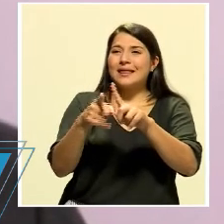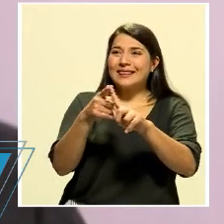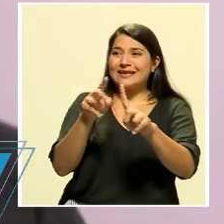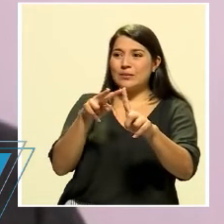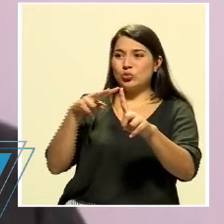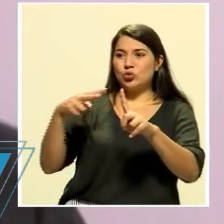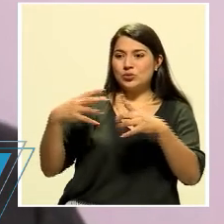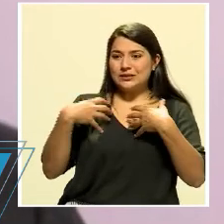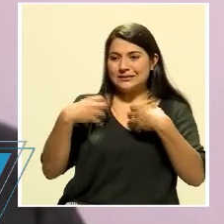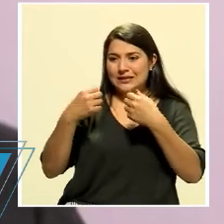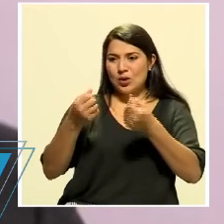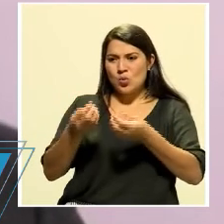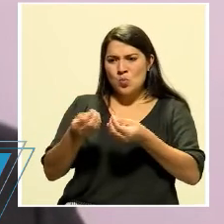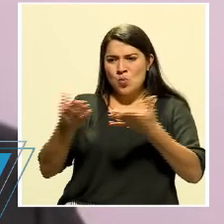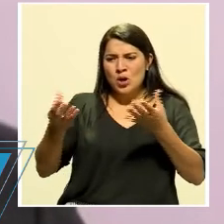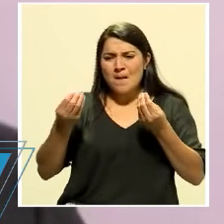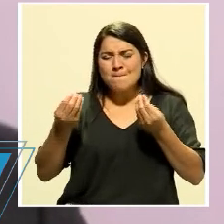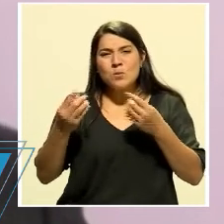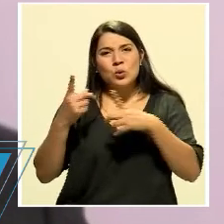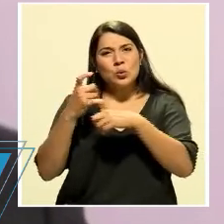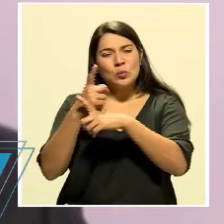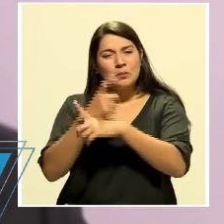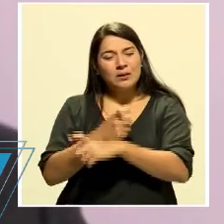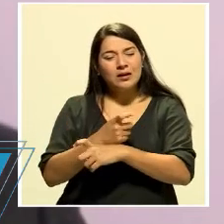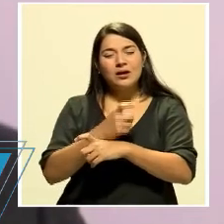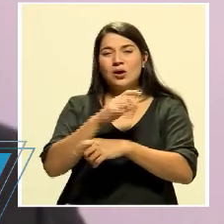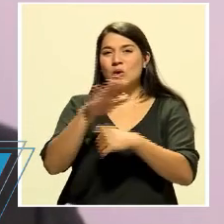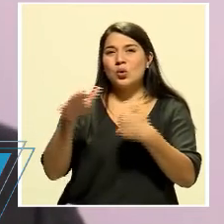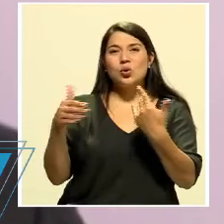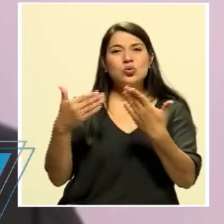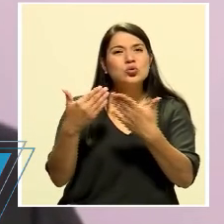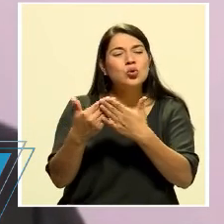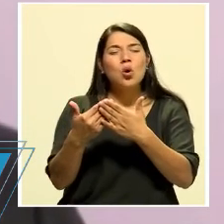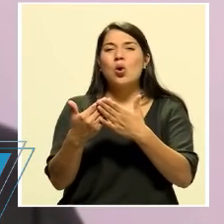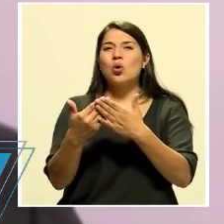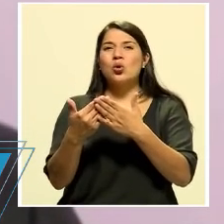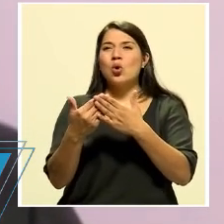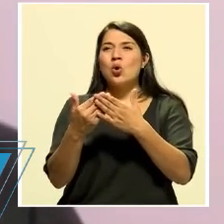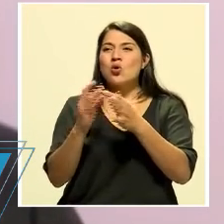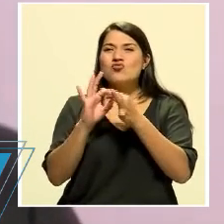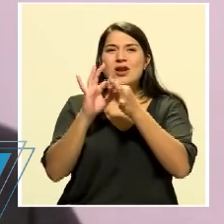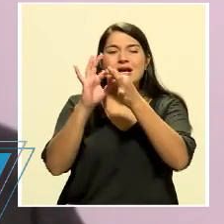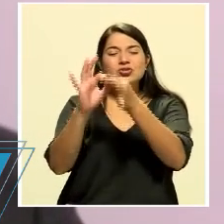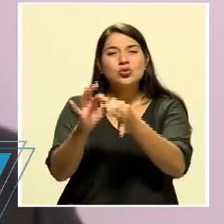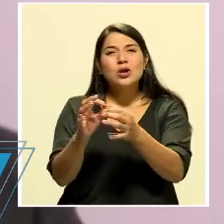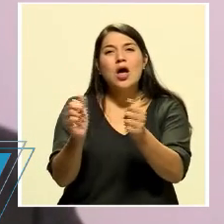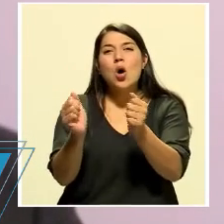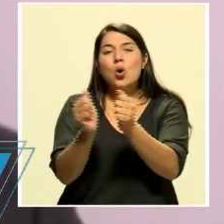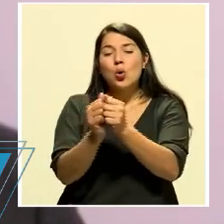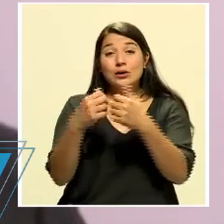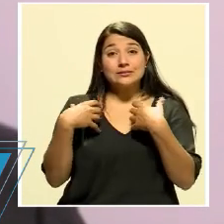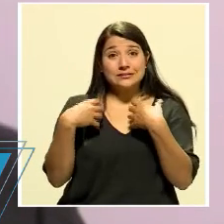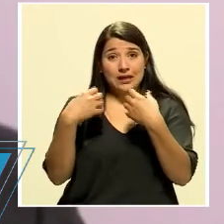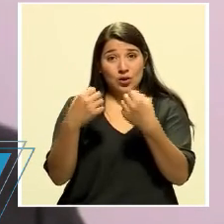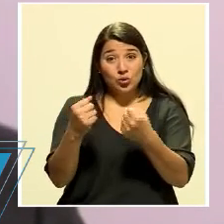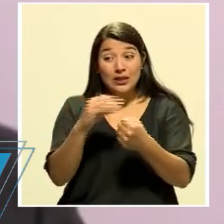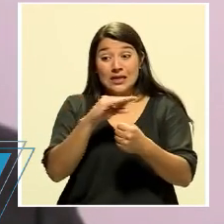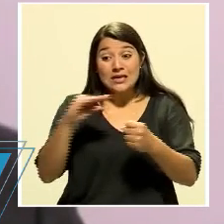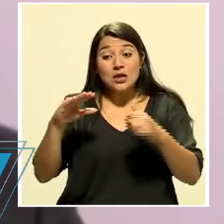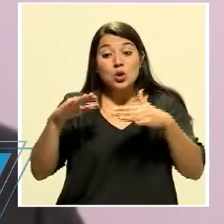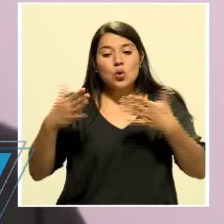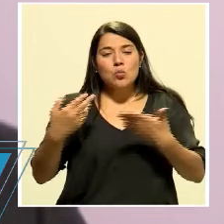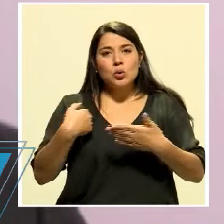pública es tan complejo, ahora todo lo que son los factores que rodean el fenómeno de la salud y cómo podemos